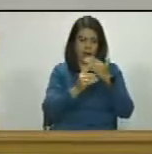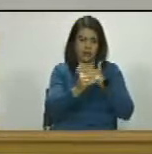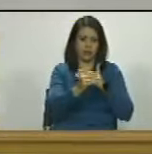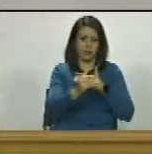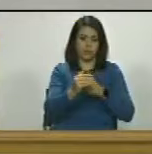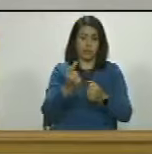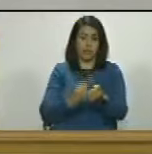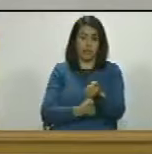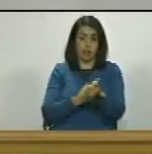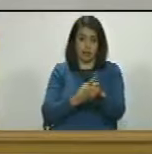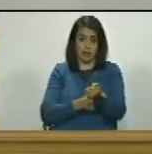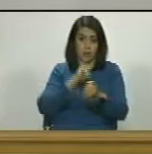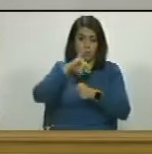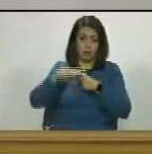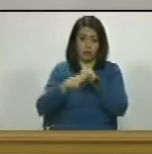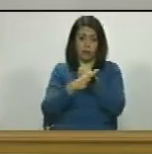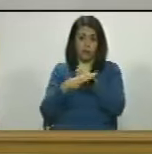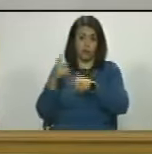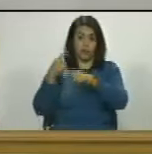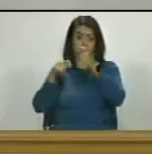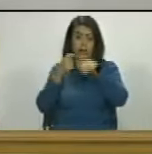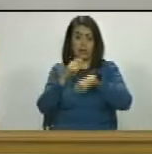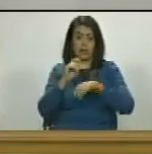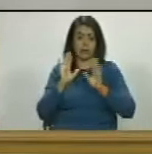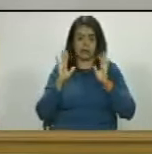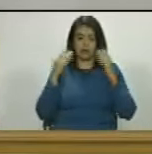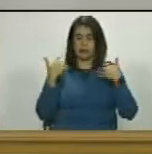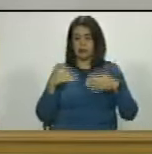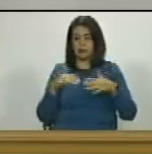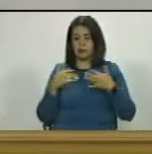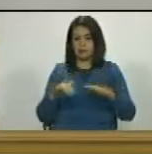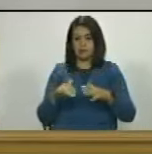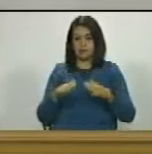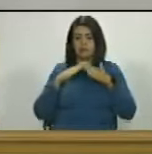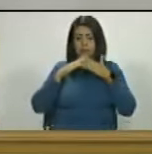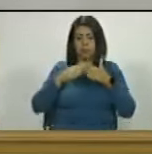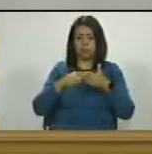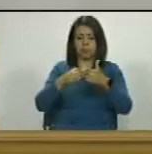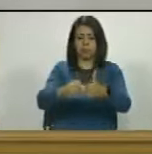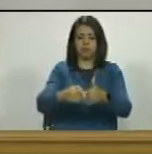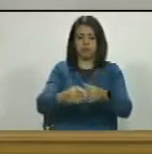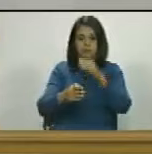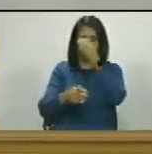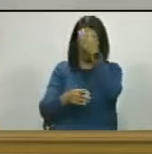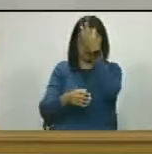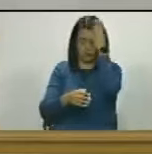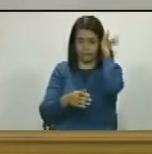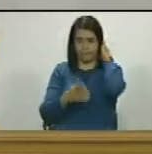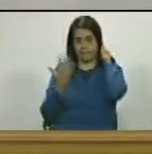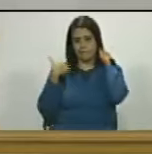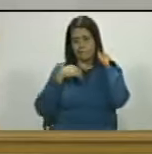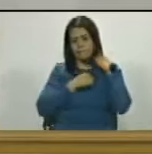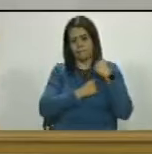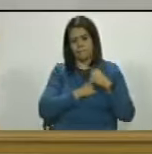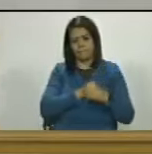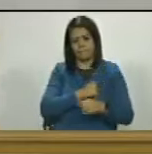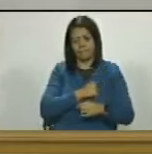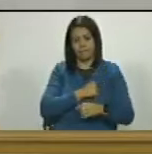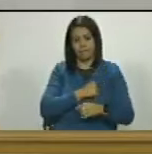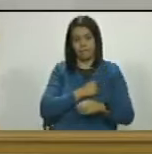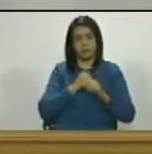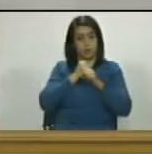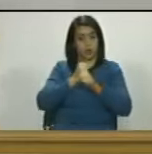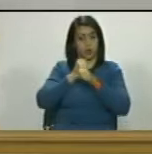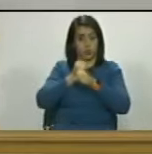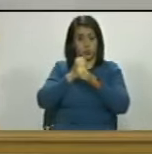el hermano de Guaidó tendría que vender imagínense ustedes los yates pobrecito los caballos de lujo